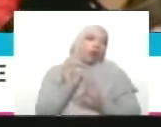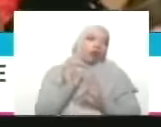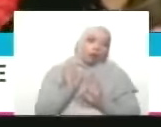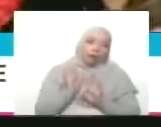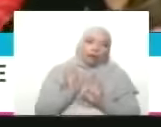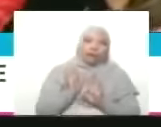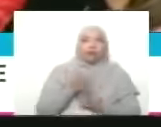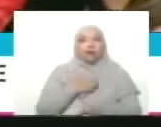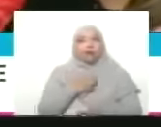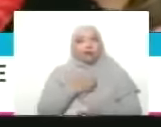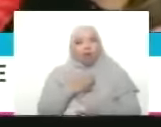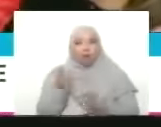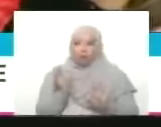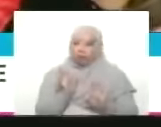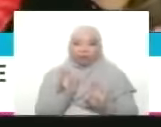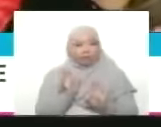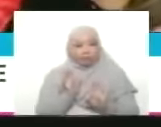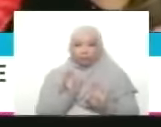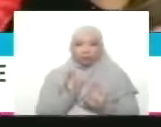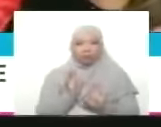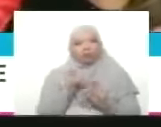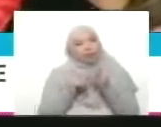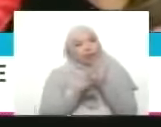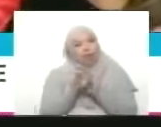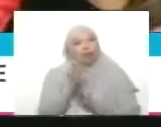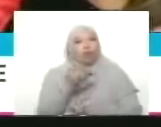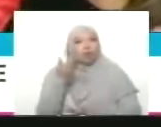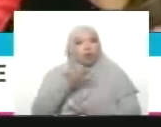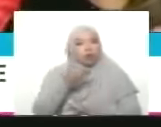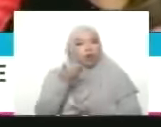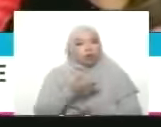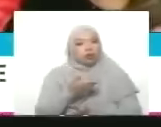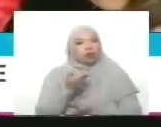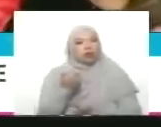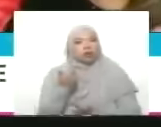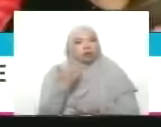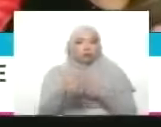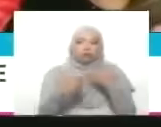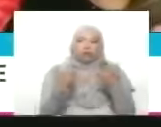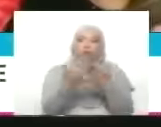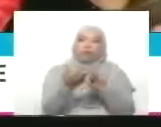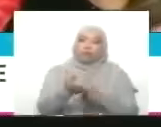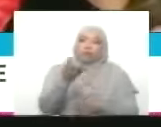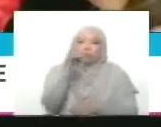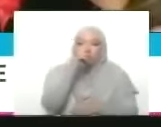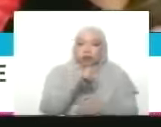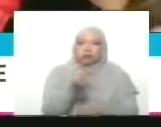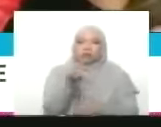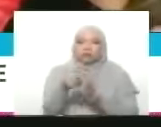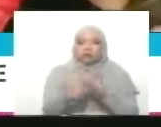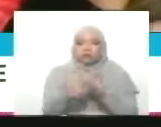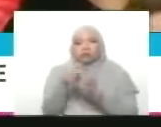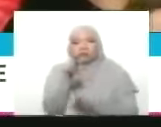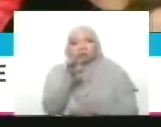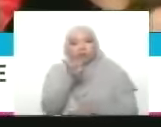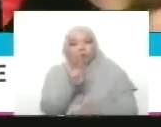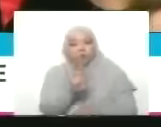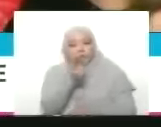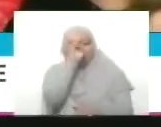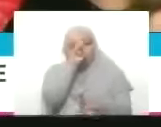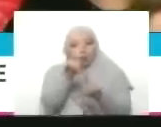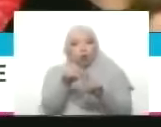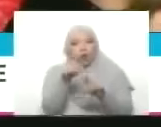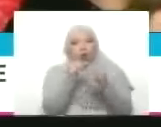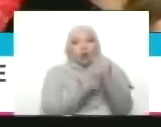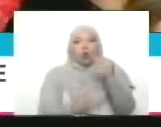tiene naturalmente una preponderancia pero debemos ir en el año 2024 con una meta ambiciosa a